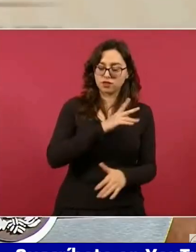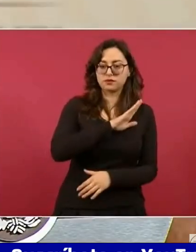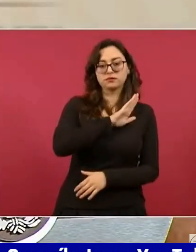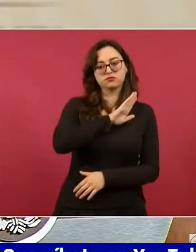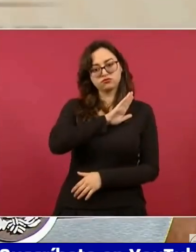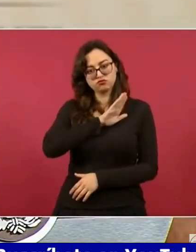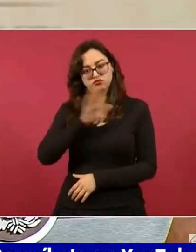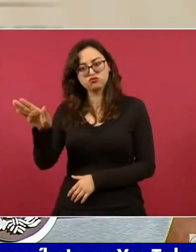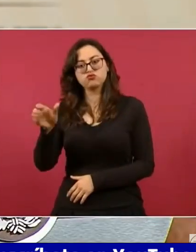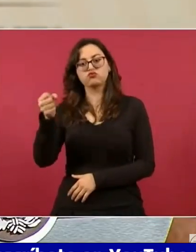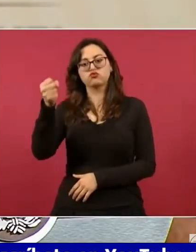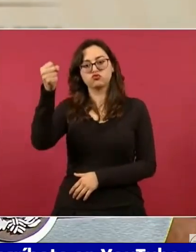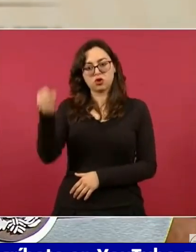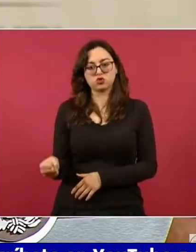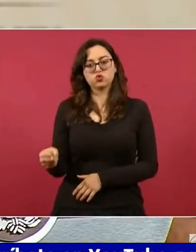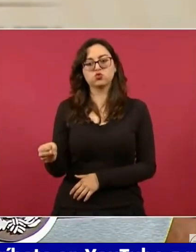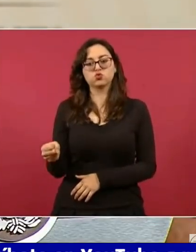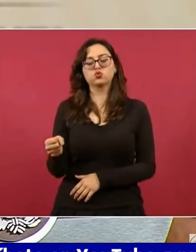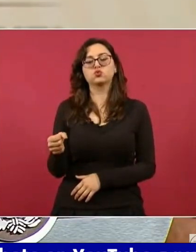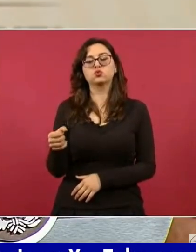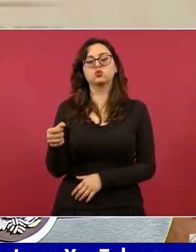legisladores.